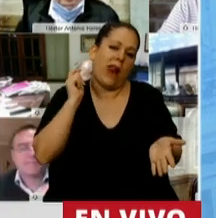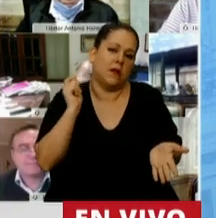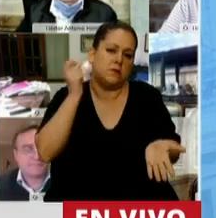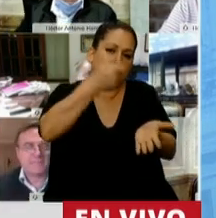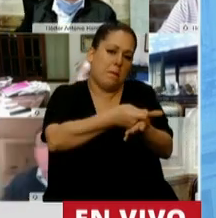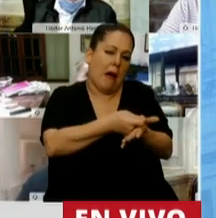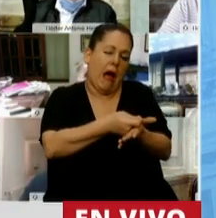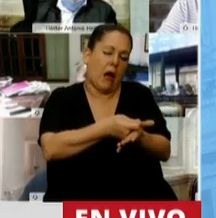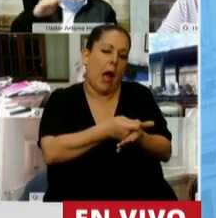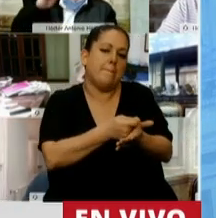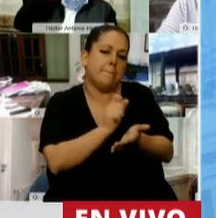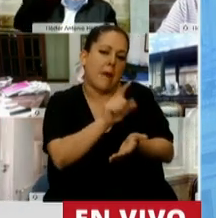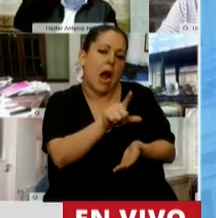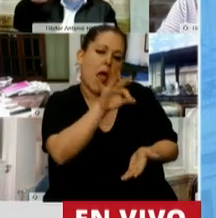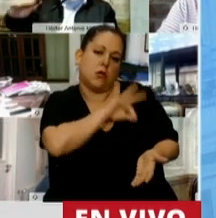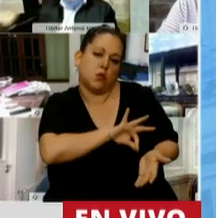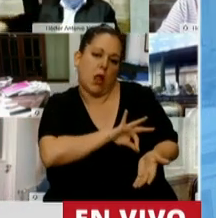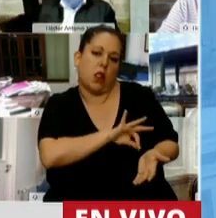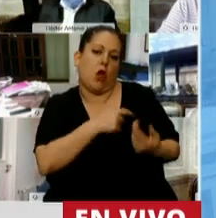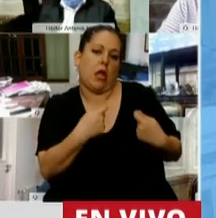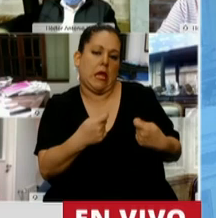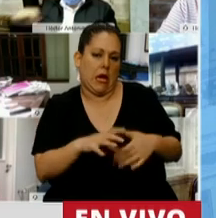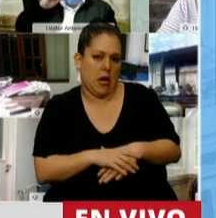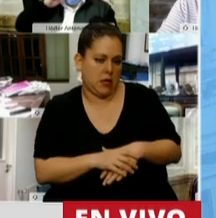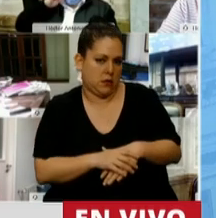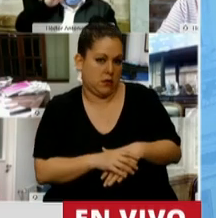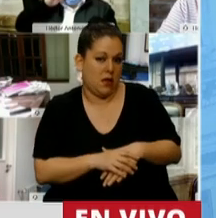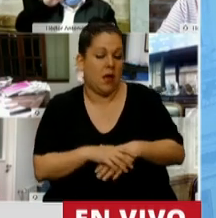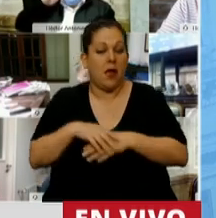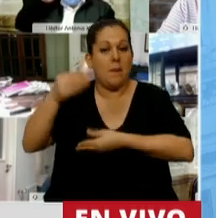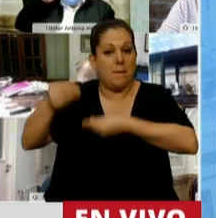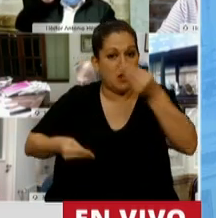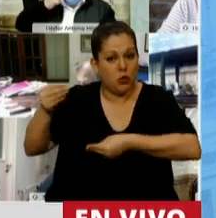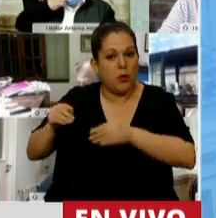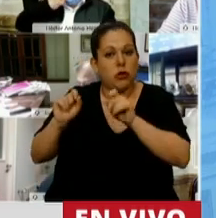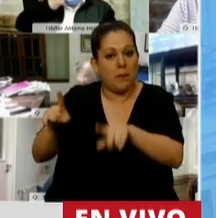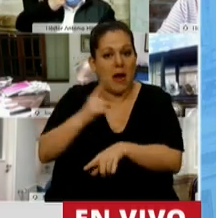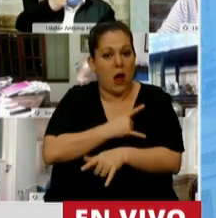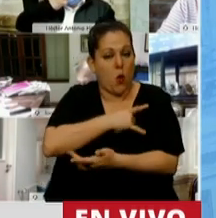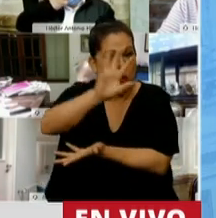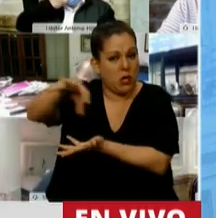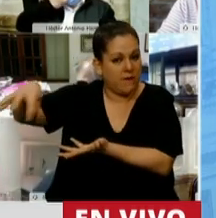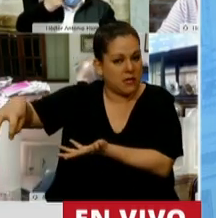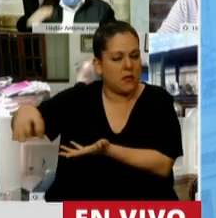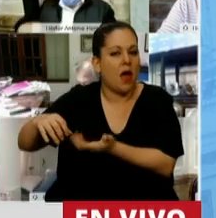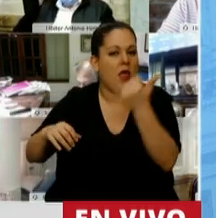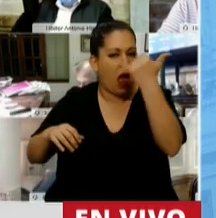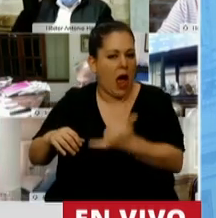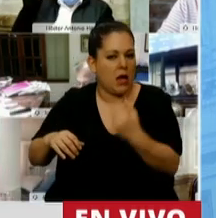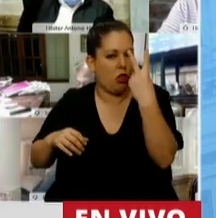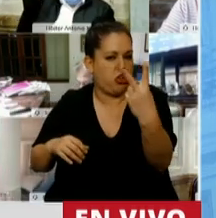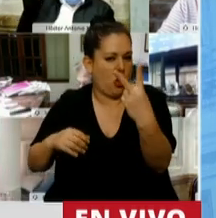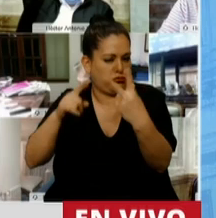sueldos y gastos. Cuando hablamos de presupuesto universitario, me voy a circunscribir a dos ejes.